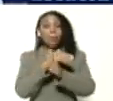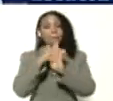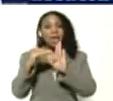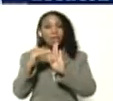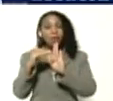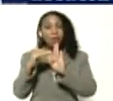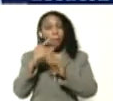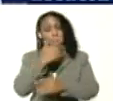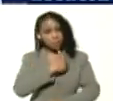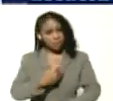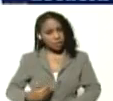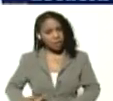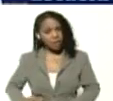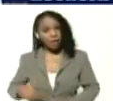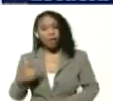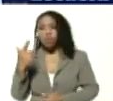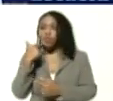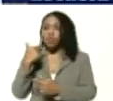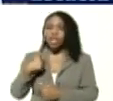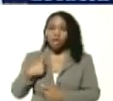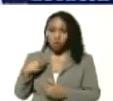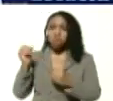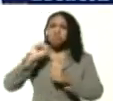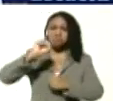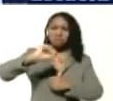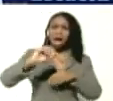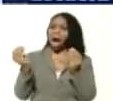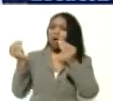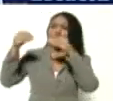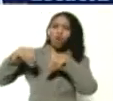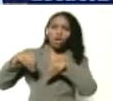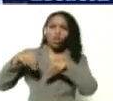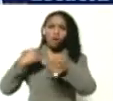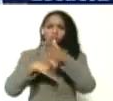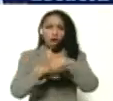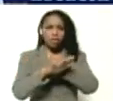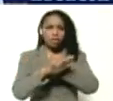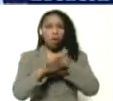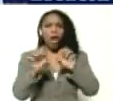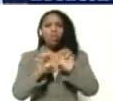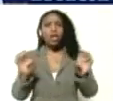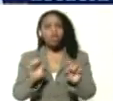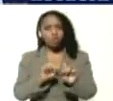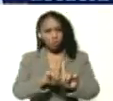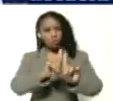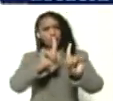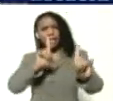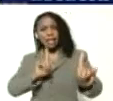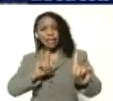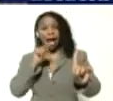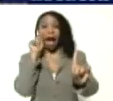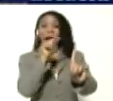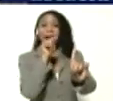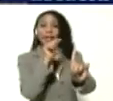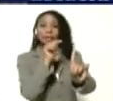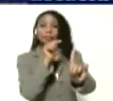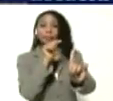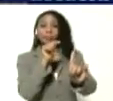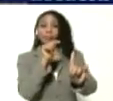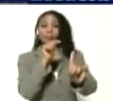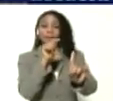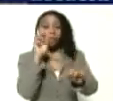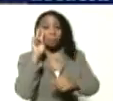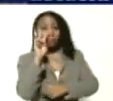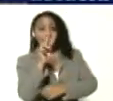presidente. Nos dijeron que estaban de acuerdo con que fuésemos a la educación a distancia. Y además allí vimos cuáles eran